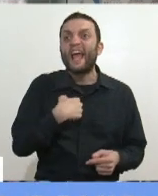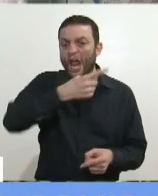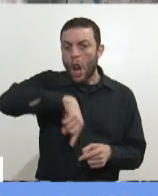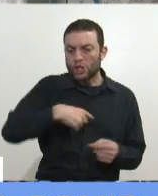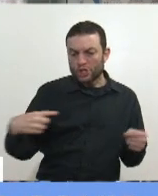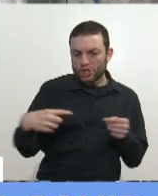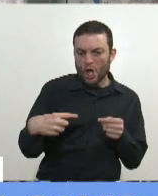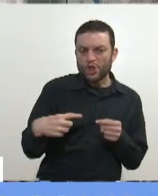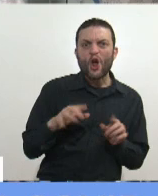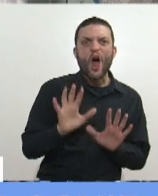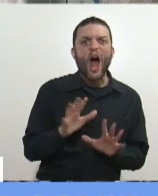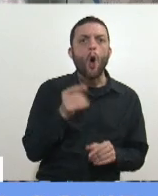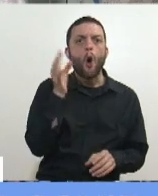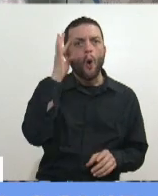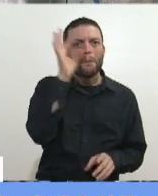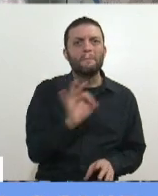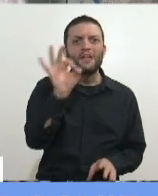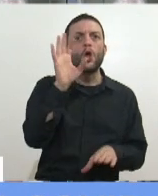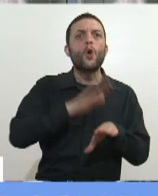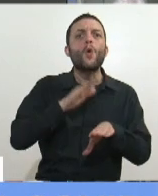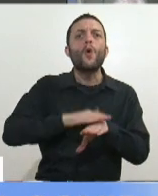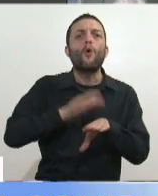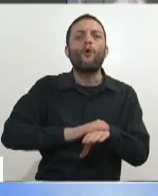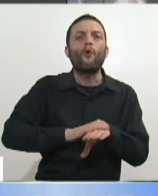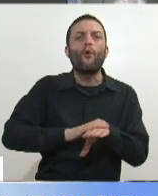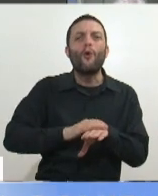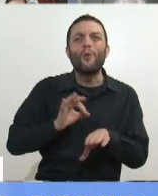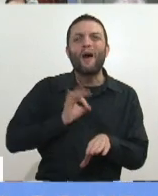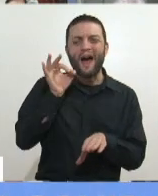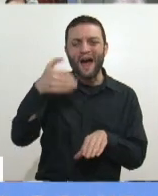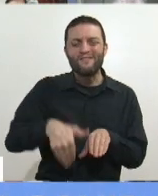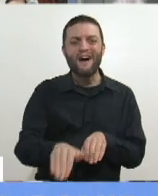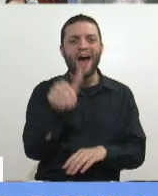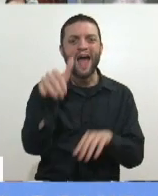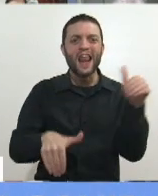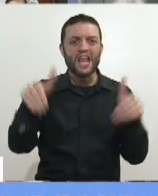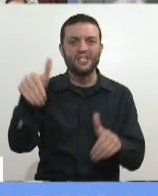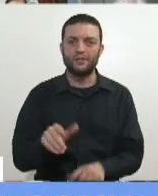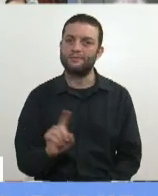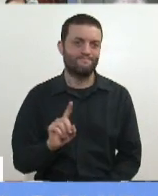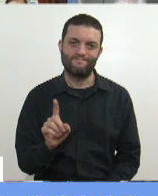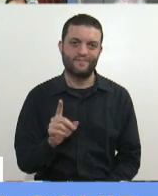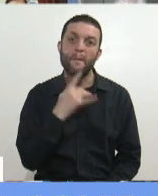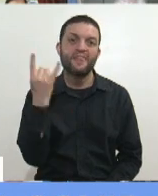No es verdad. Hace más de un año que estamos de pandemia.